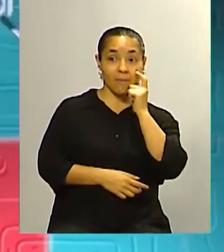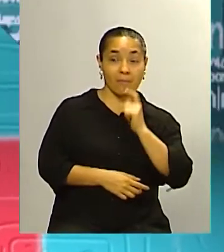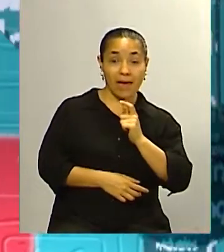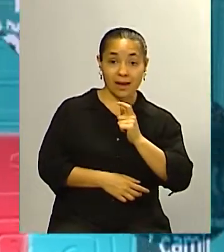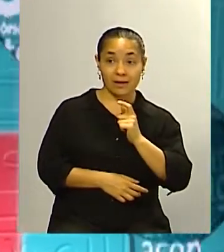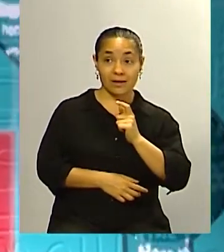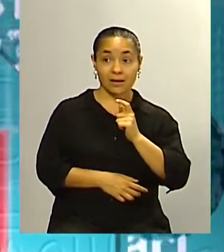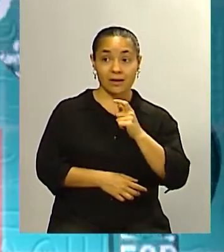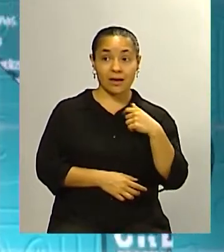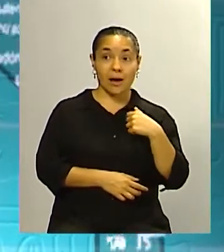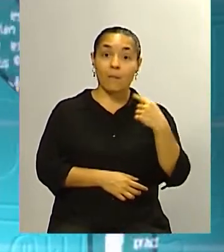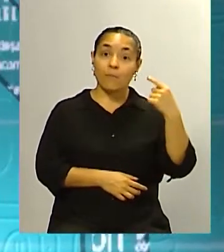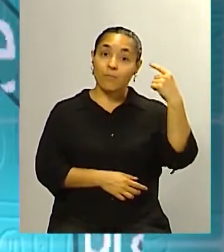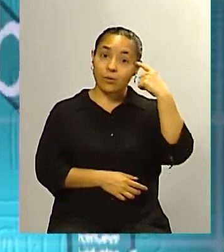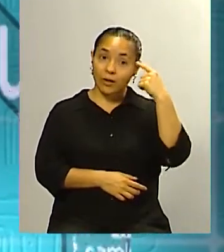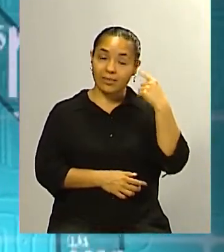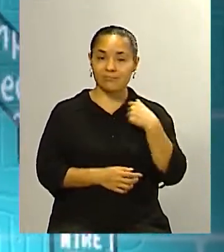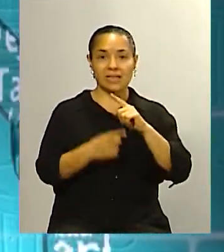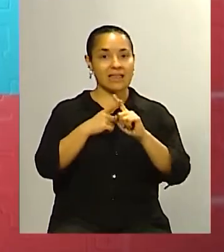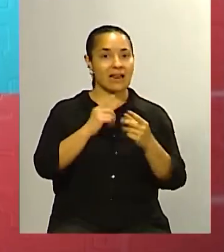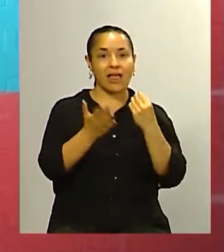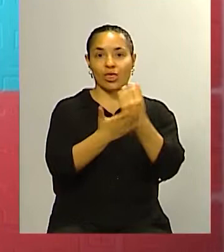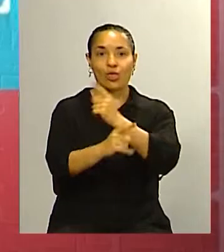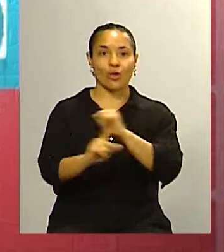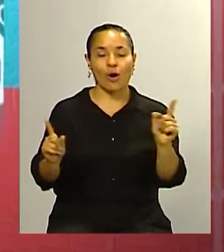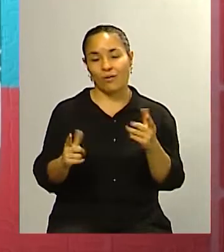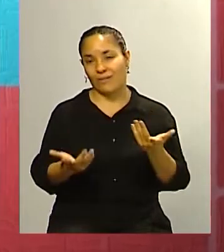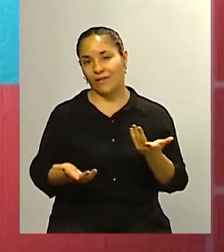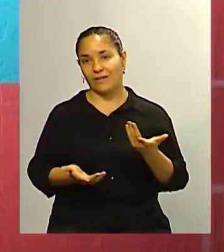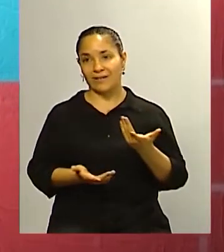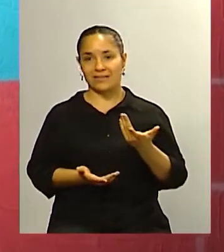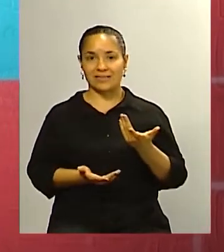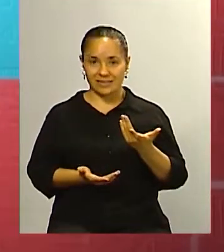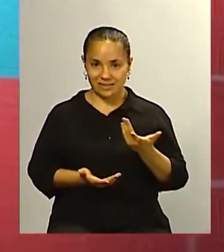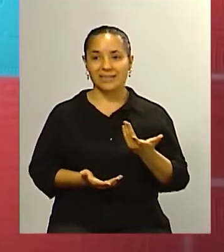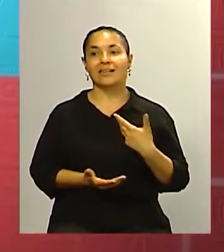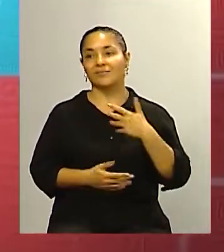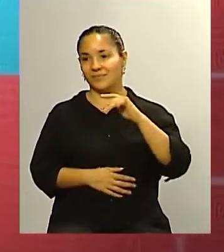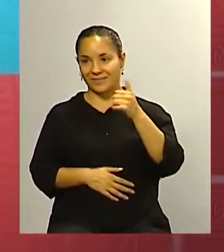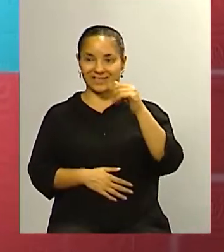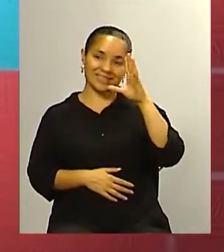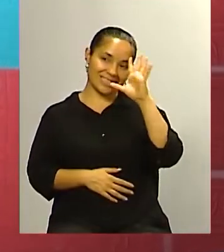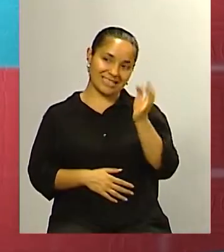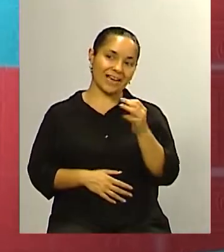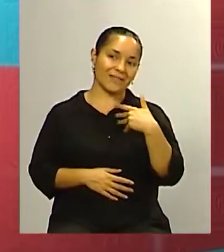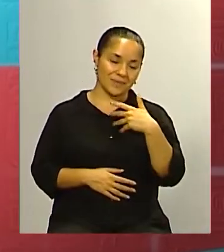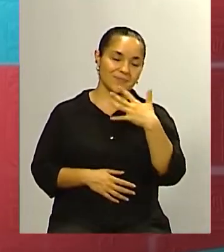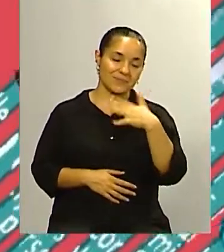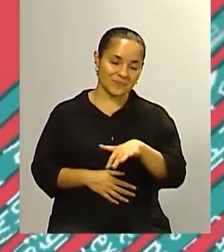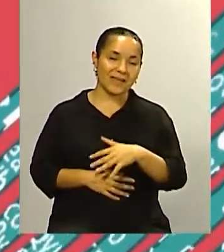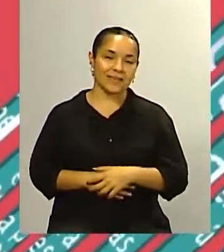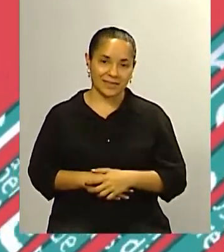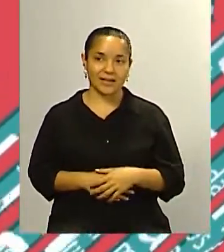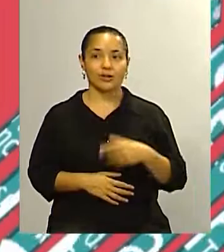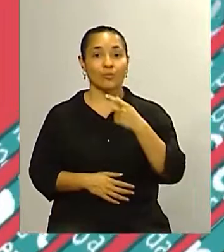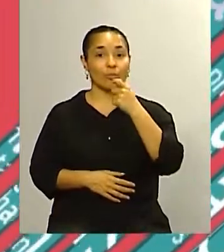presentado directamente directamente claro claro es para tenerlo en cuenta también si un dirigente